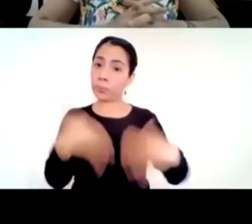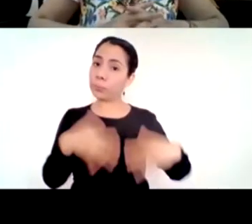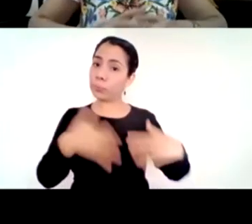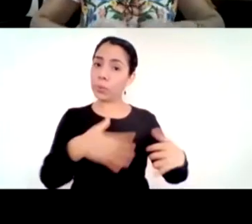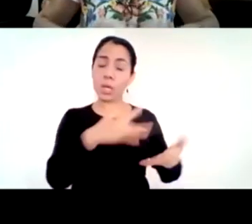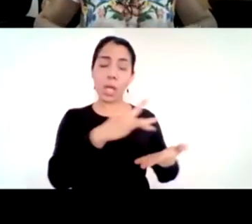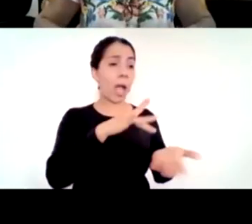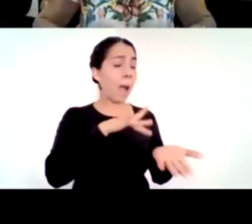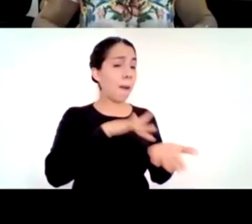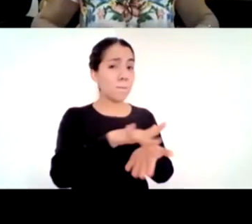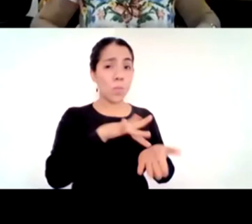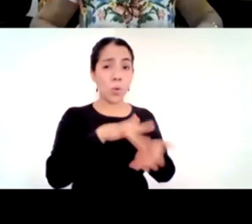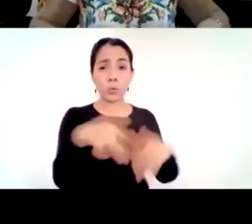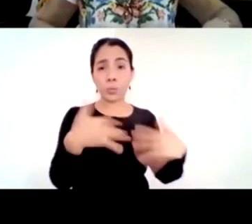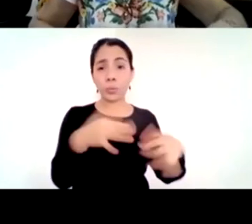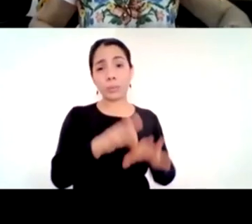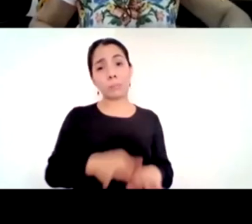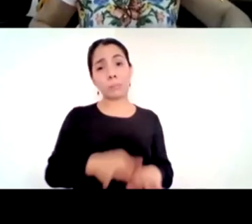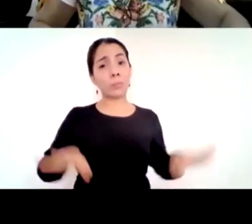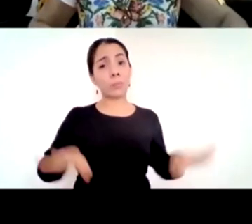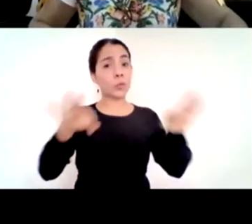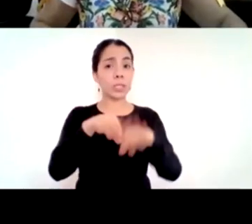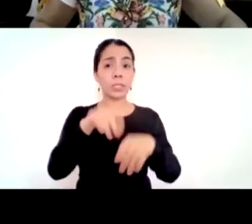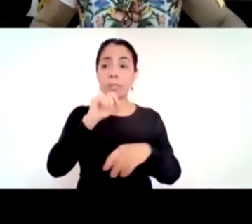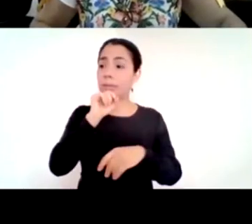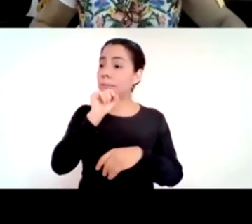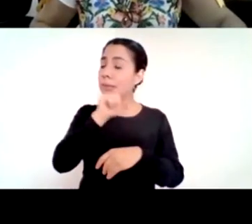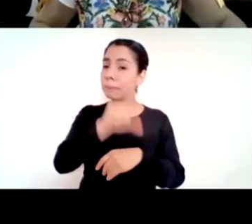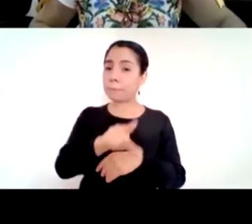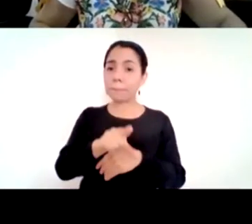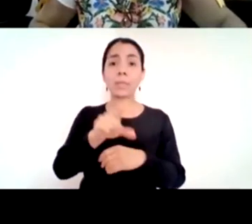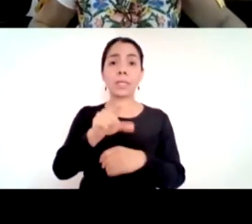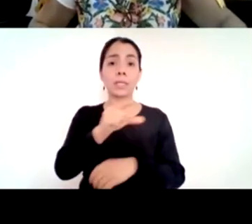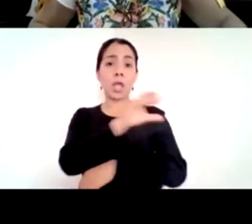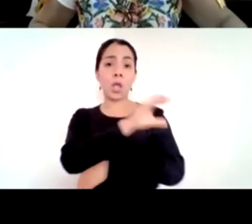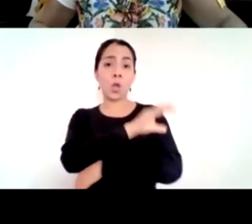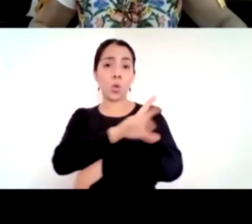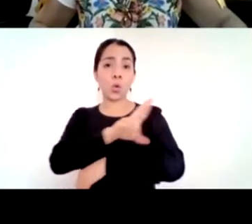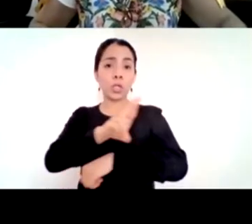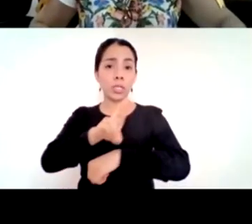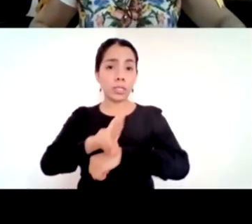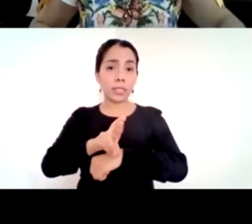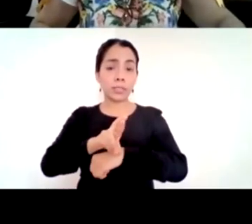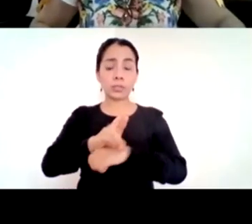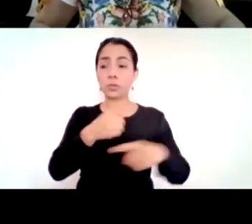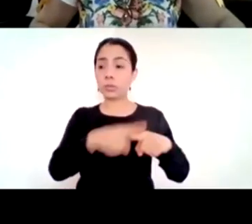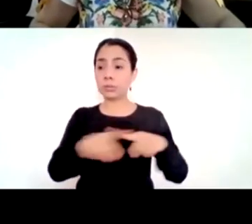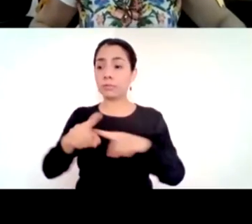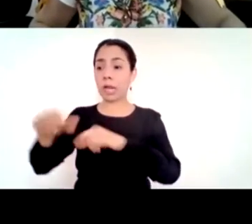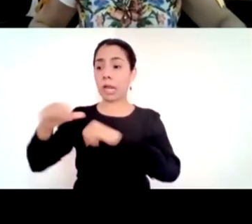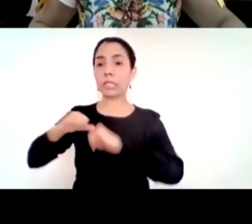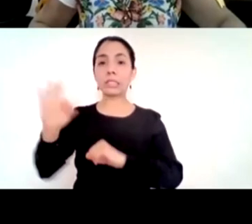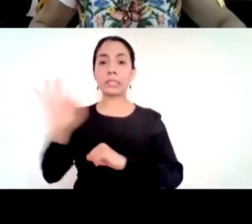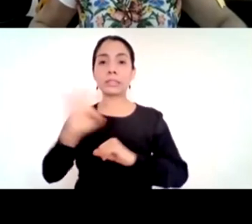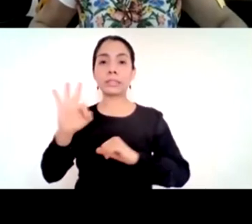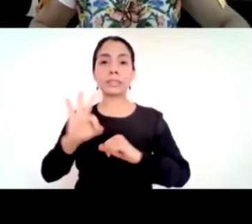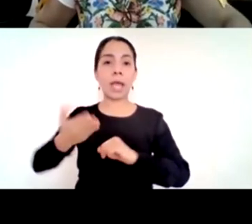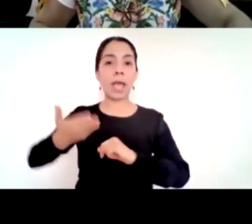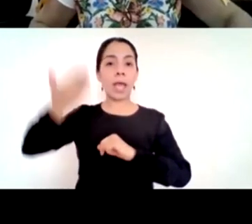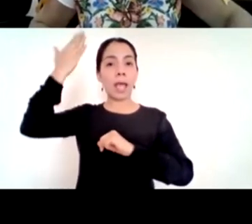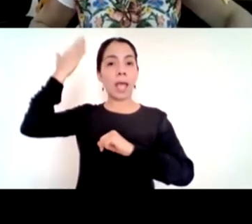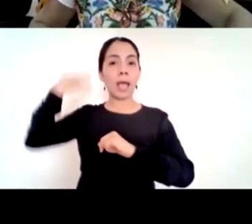en la coordinación de autoridades que por lo general no se hablaban con tanta constancia se ganó también muchísimo